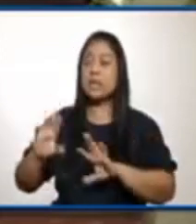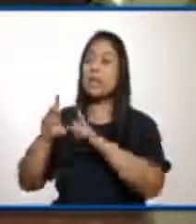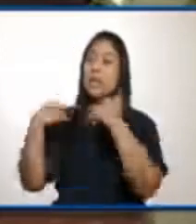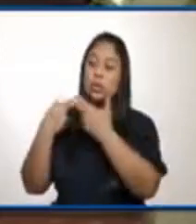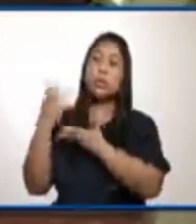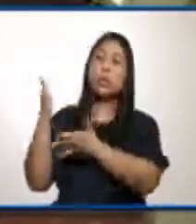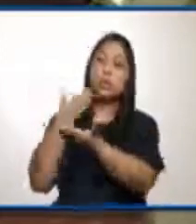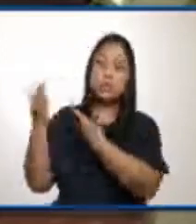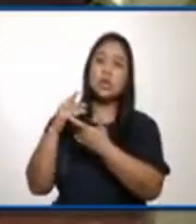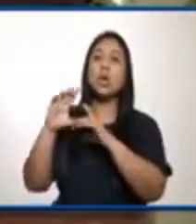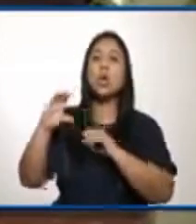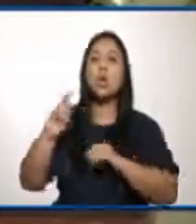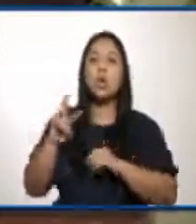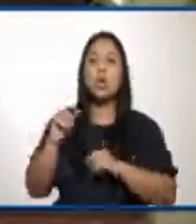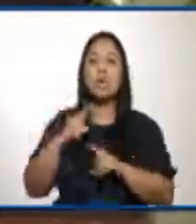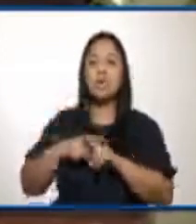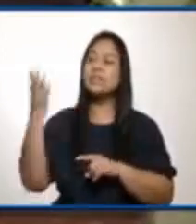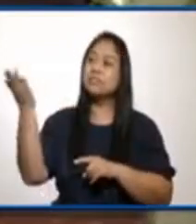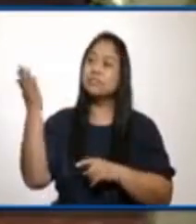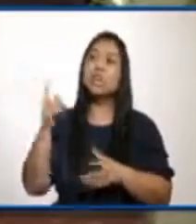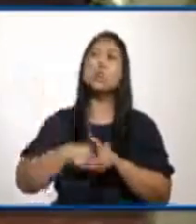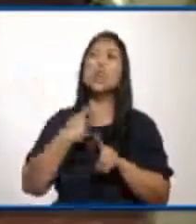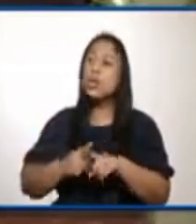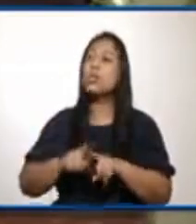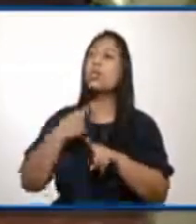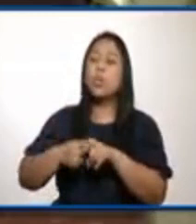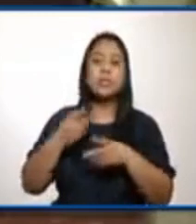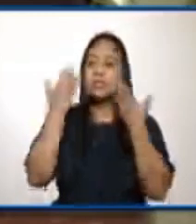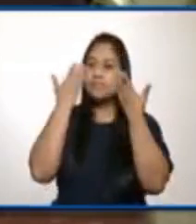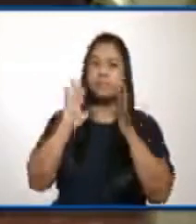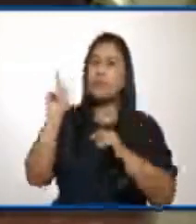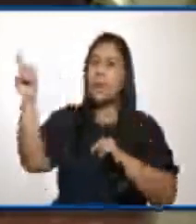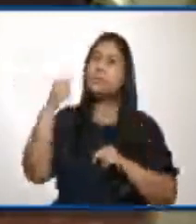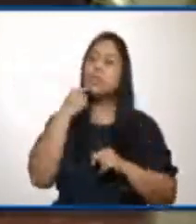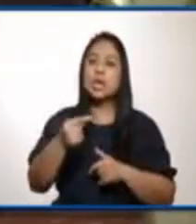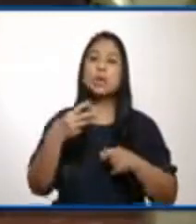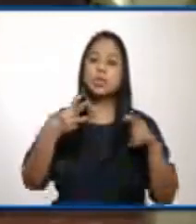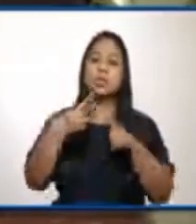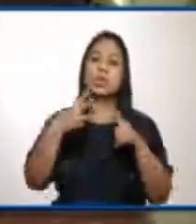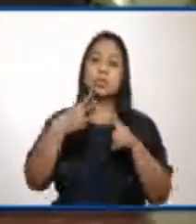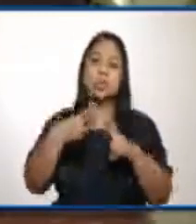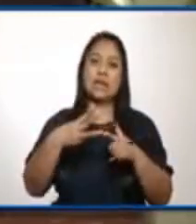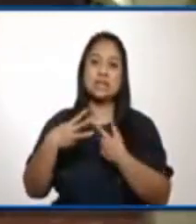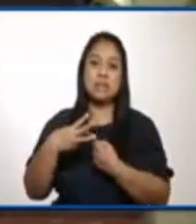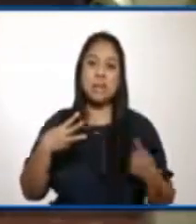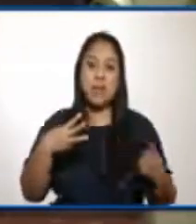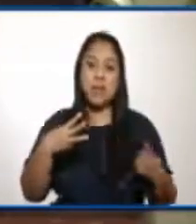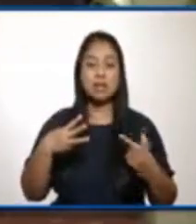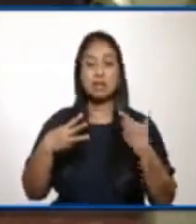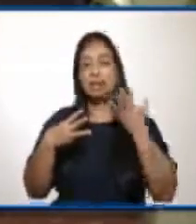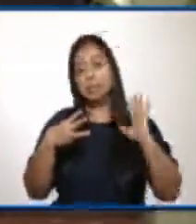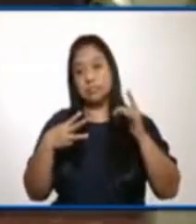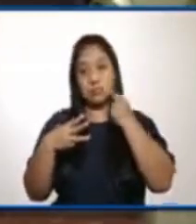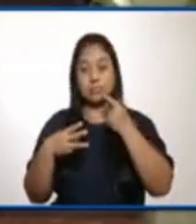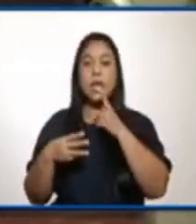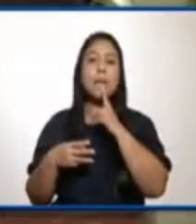insistir en la fecha. Como les digo, ellos mencionaron tercera semana, yo sigo aclarando que